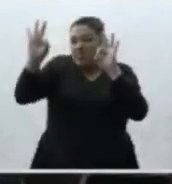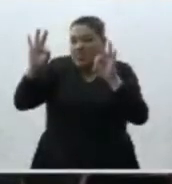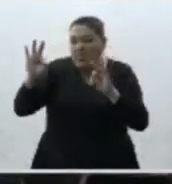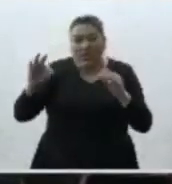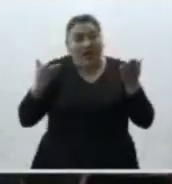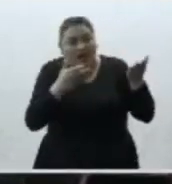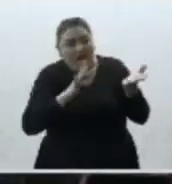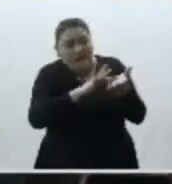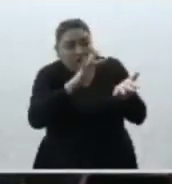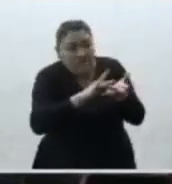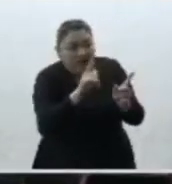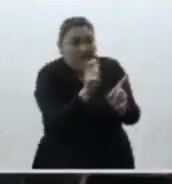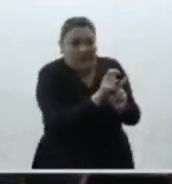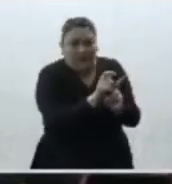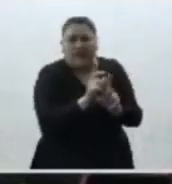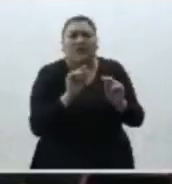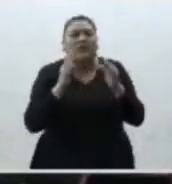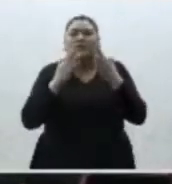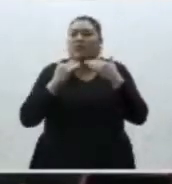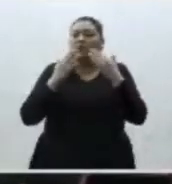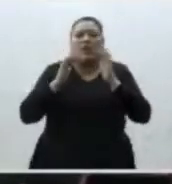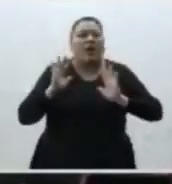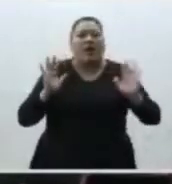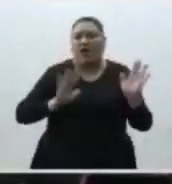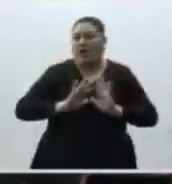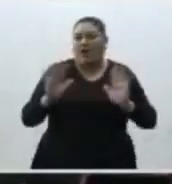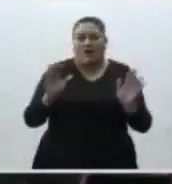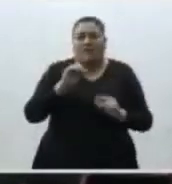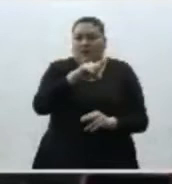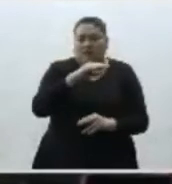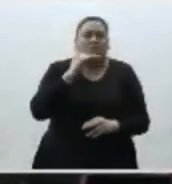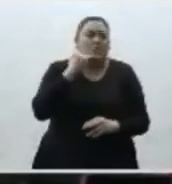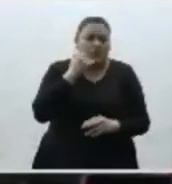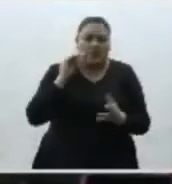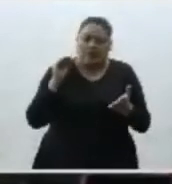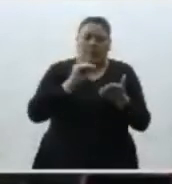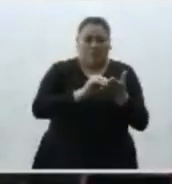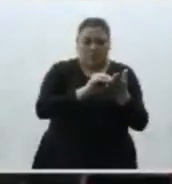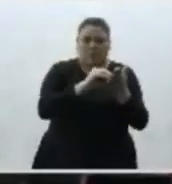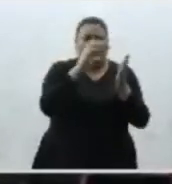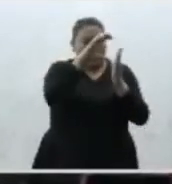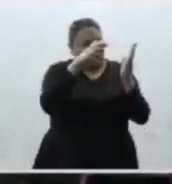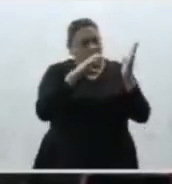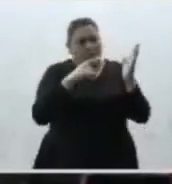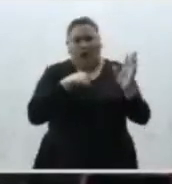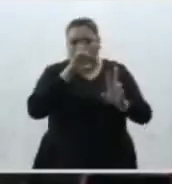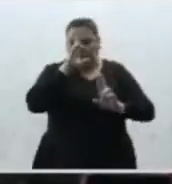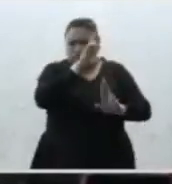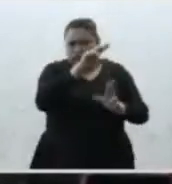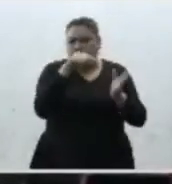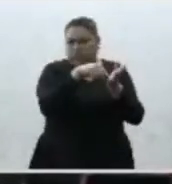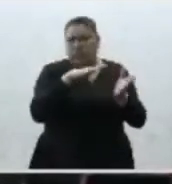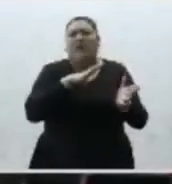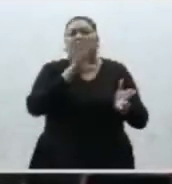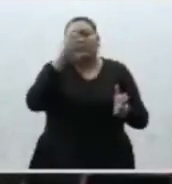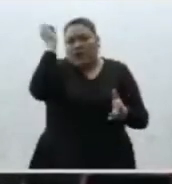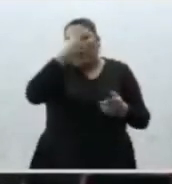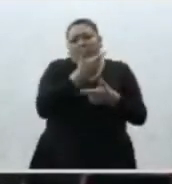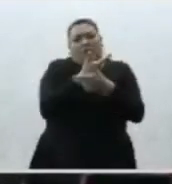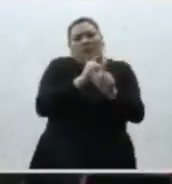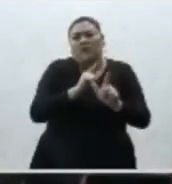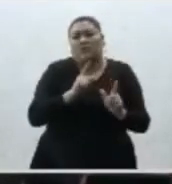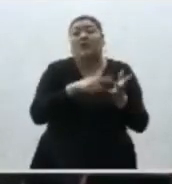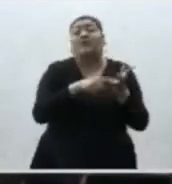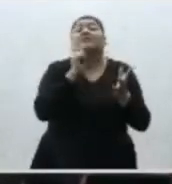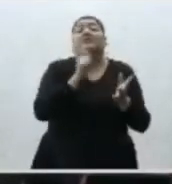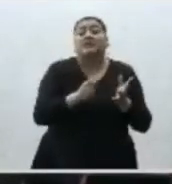candidato en las publicaciones de la red social Facebook que fueron denunciadas y que estaban relacionadas con el